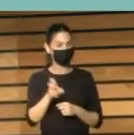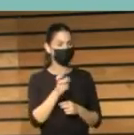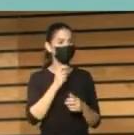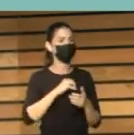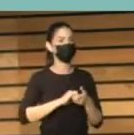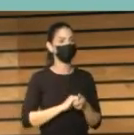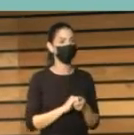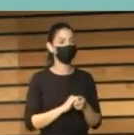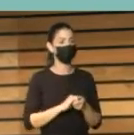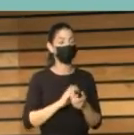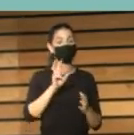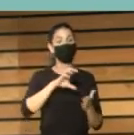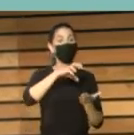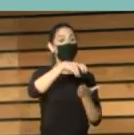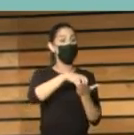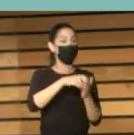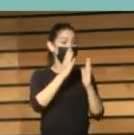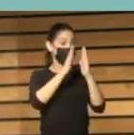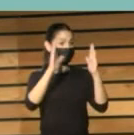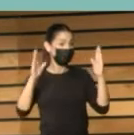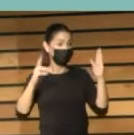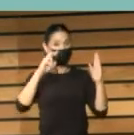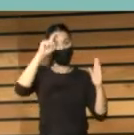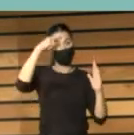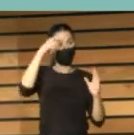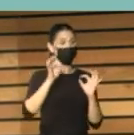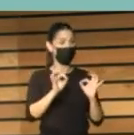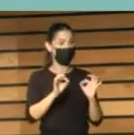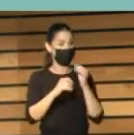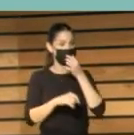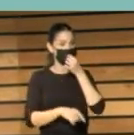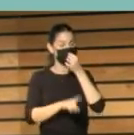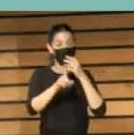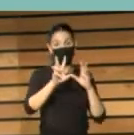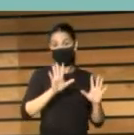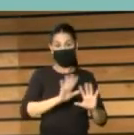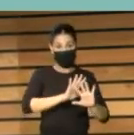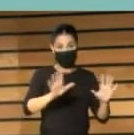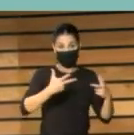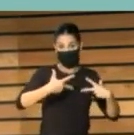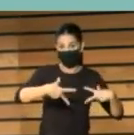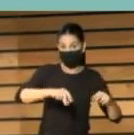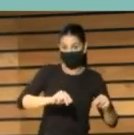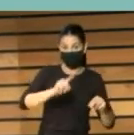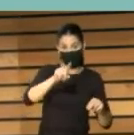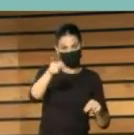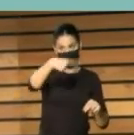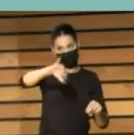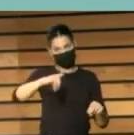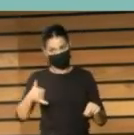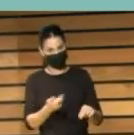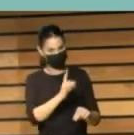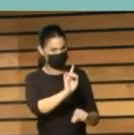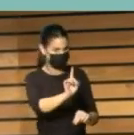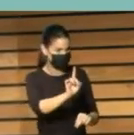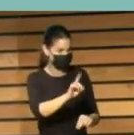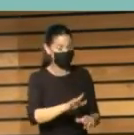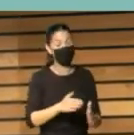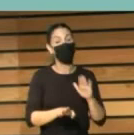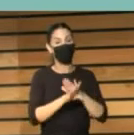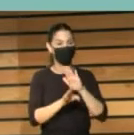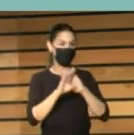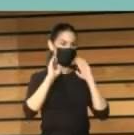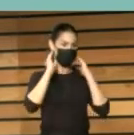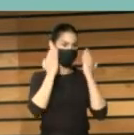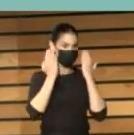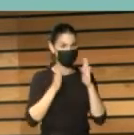cultural para nuestras sociedades. Y ya para acabar y no cansarles, porque tampoco se trata aquí de cansarles, que todavía les queda un buen congreso por delante y